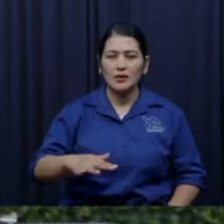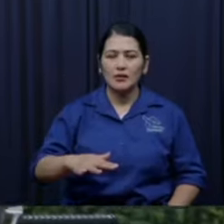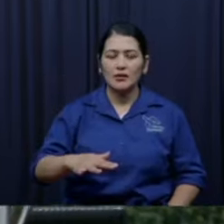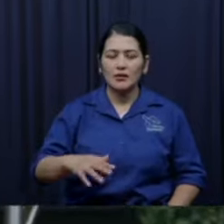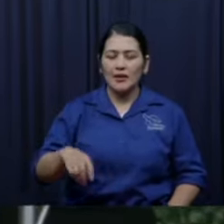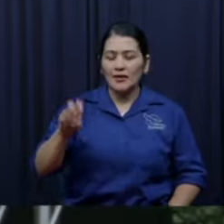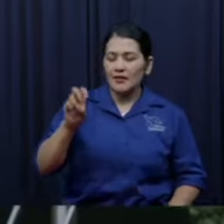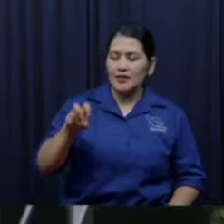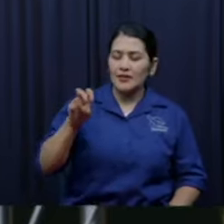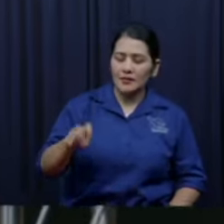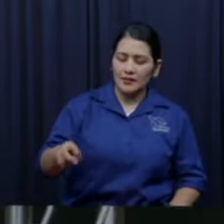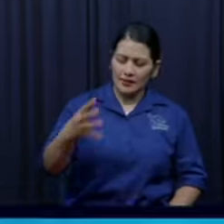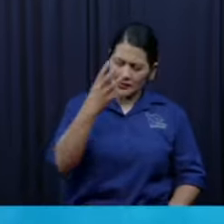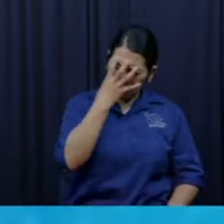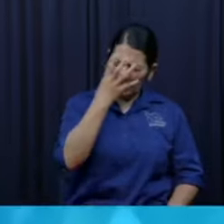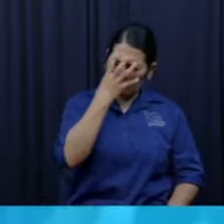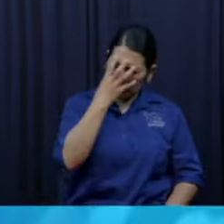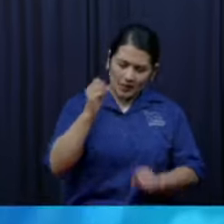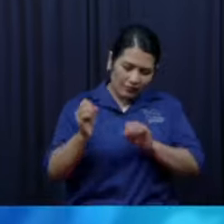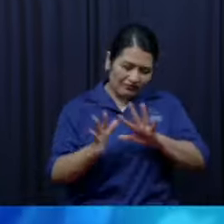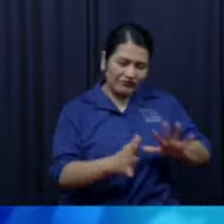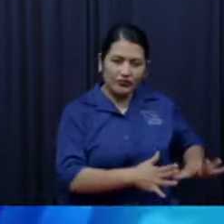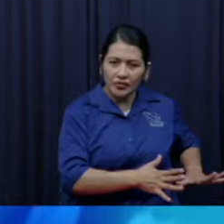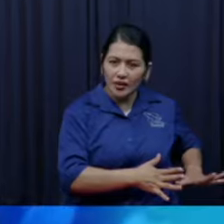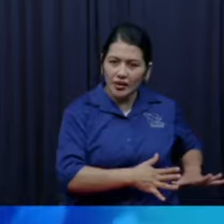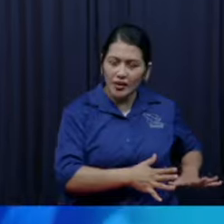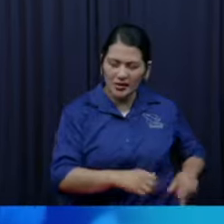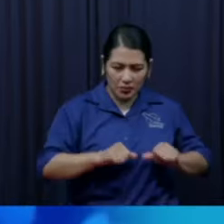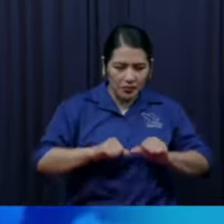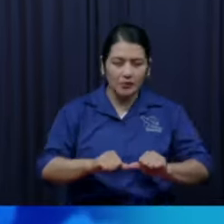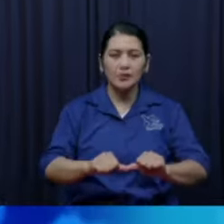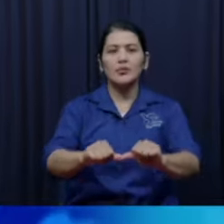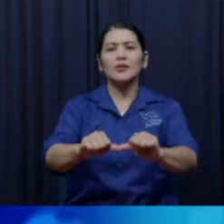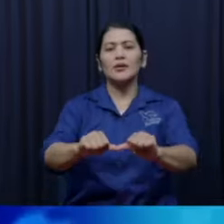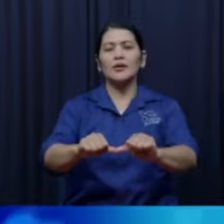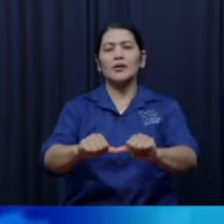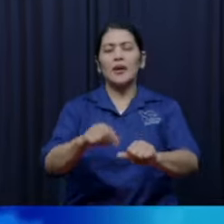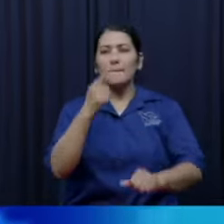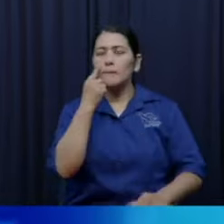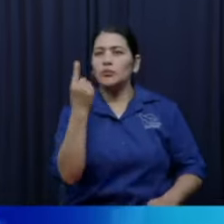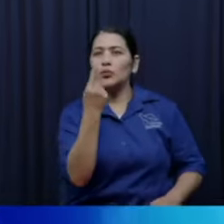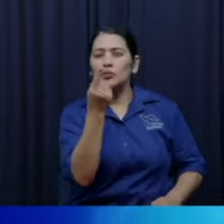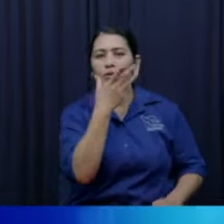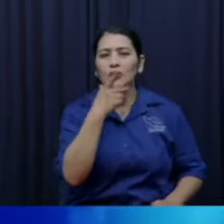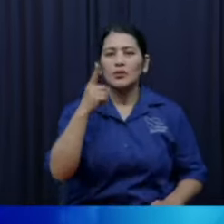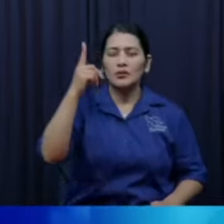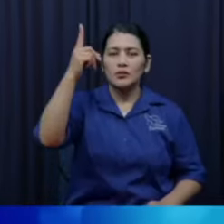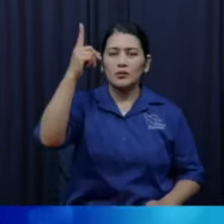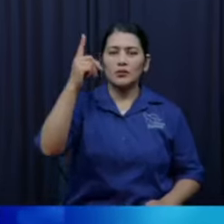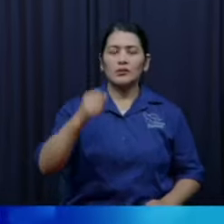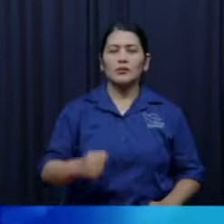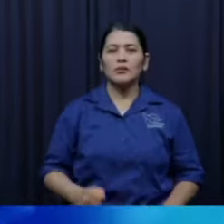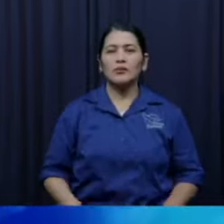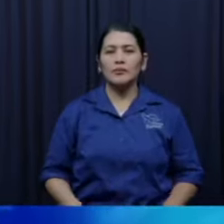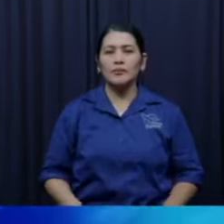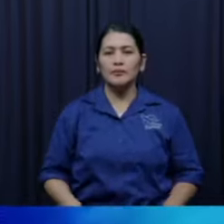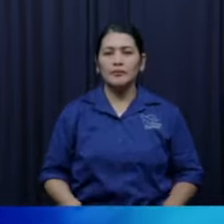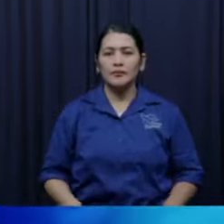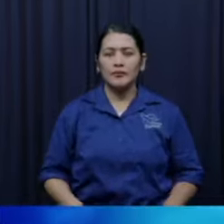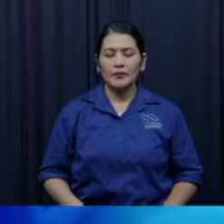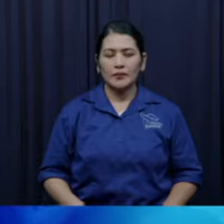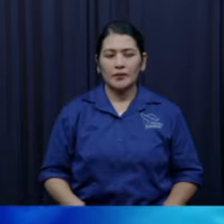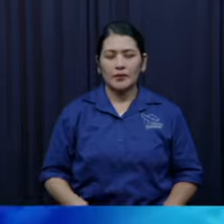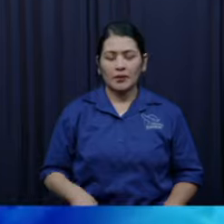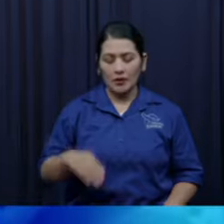¿Por qué razón? Porque el principio bíblico es que cuando el último